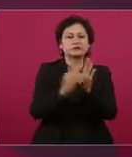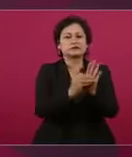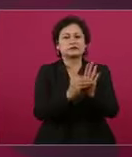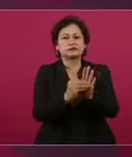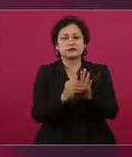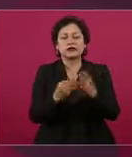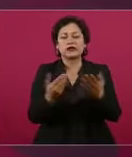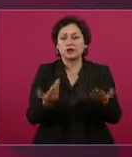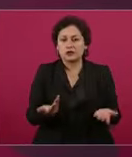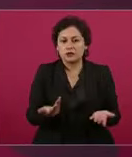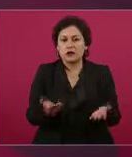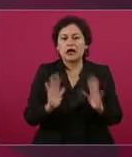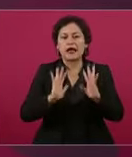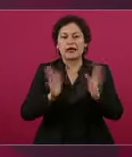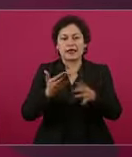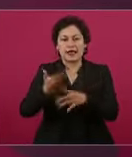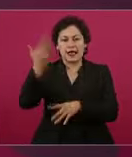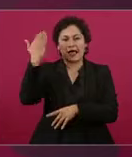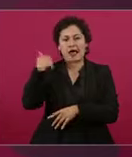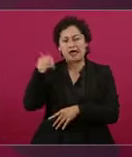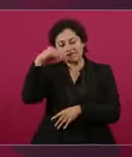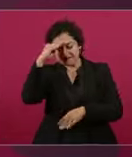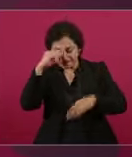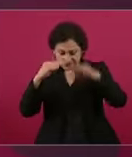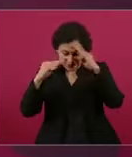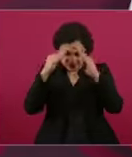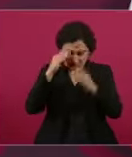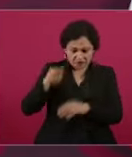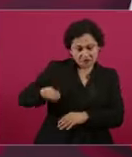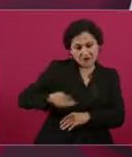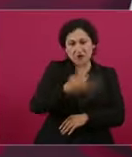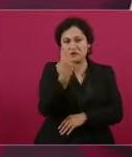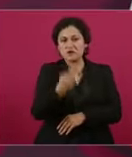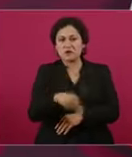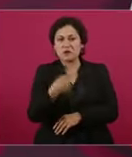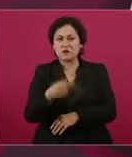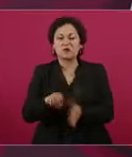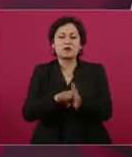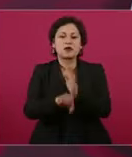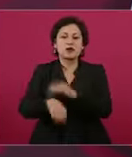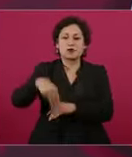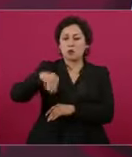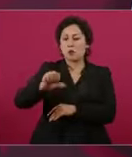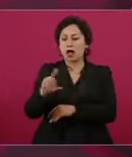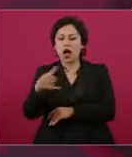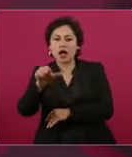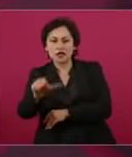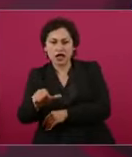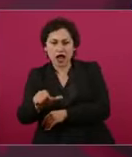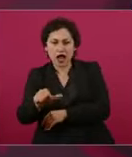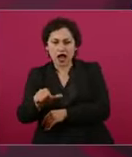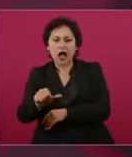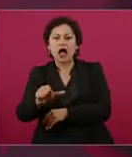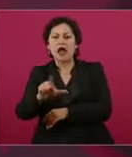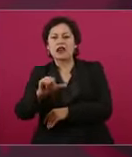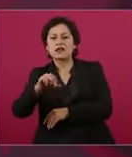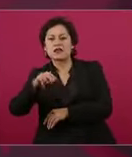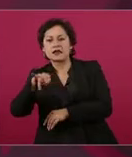en línea maya, pero se